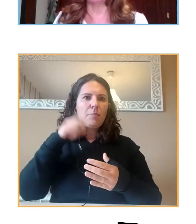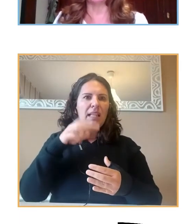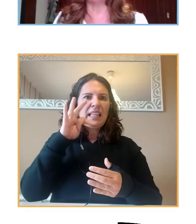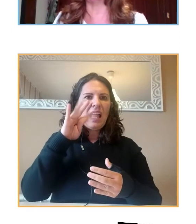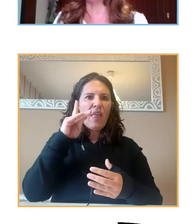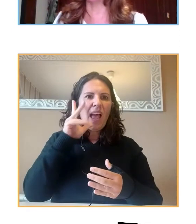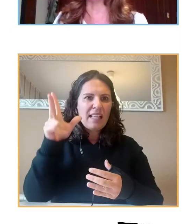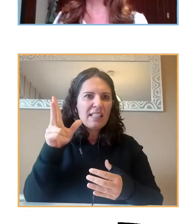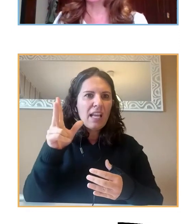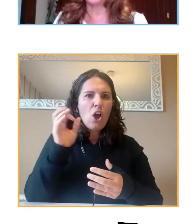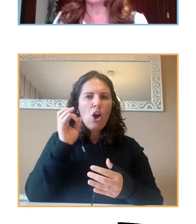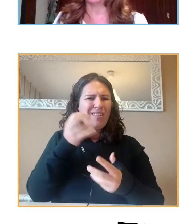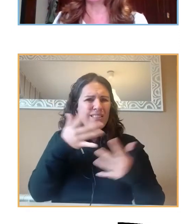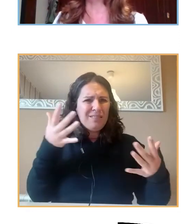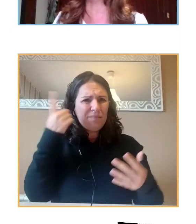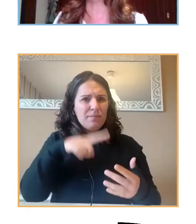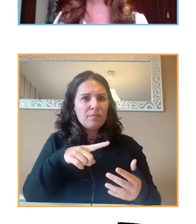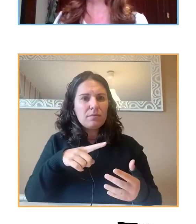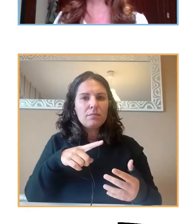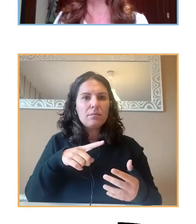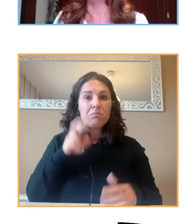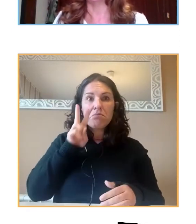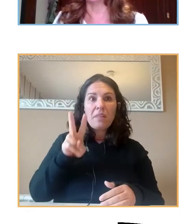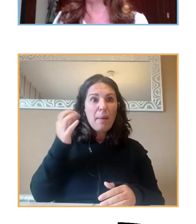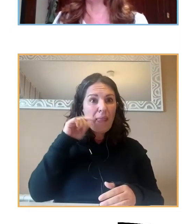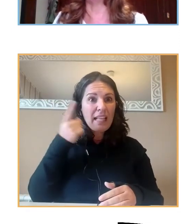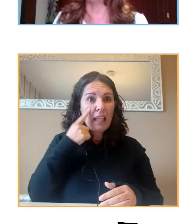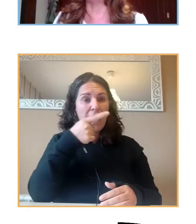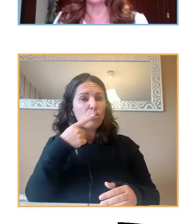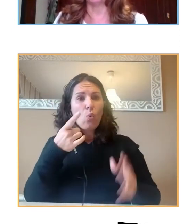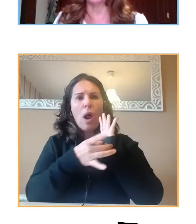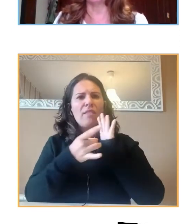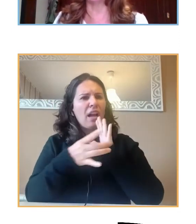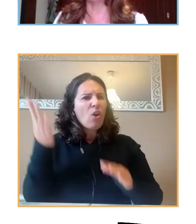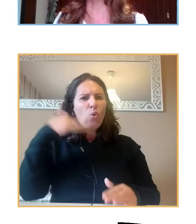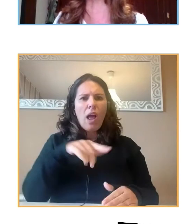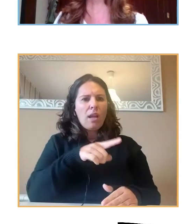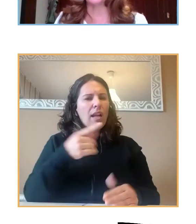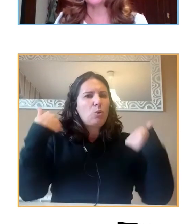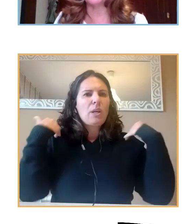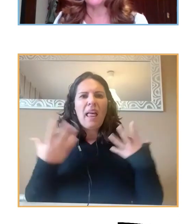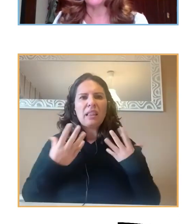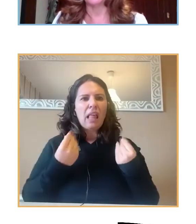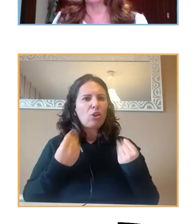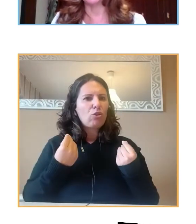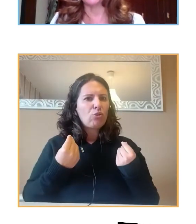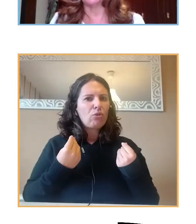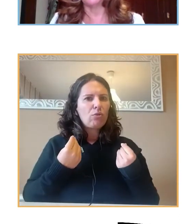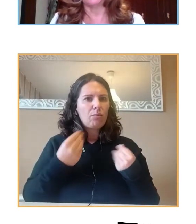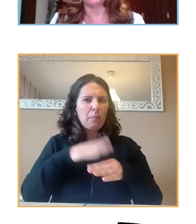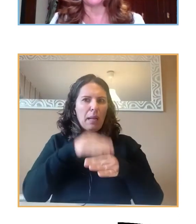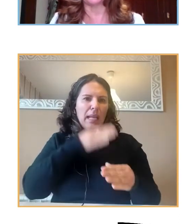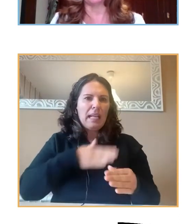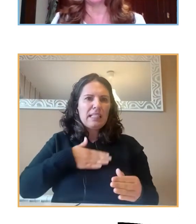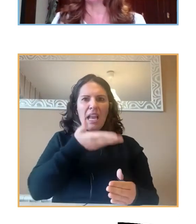dejar en manos de personas que no tienen la adecuada cualificación esta responsabilidad tan grande con la que nos jugamos tanto en el bienestar